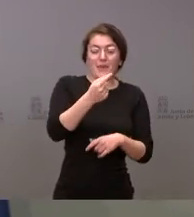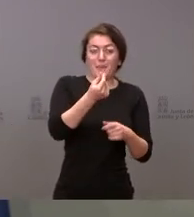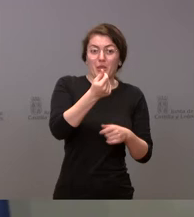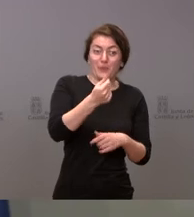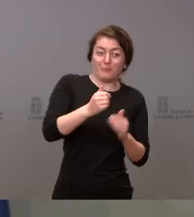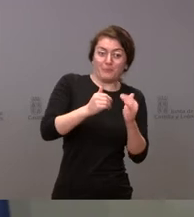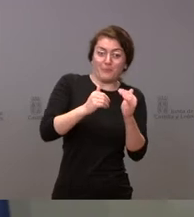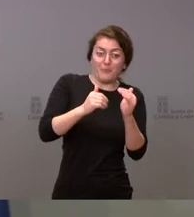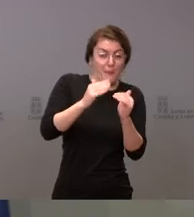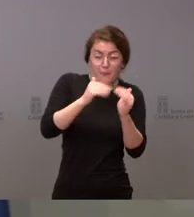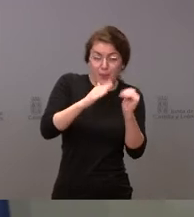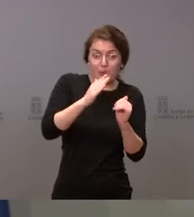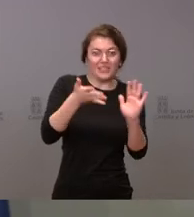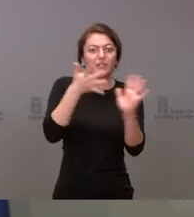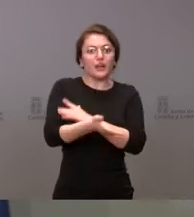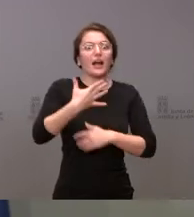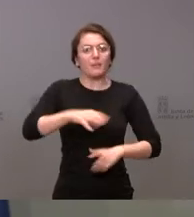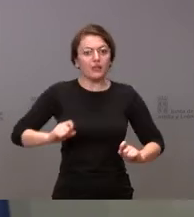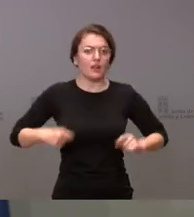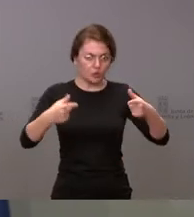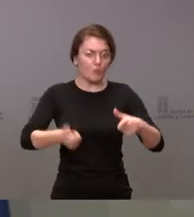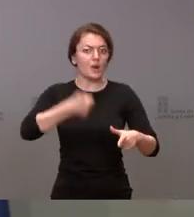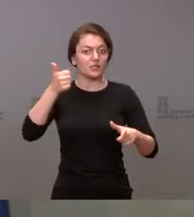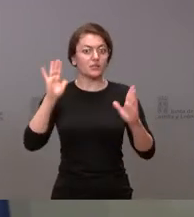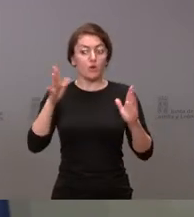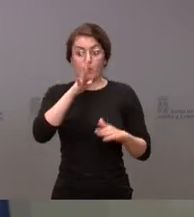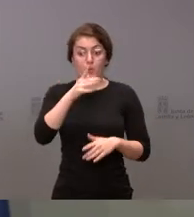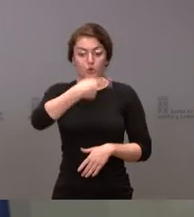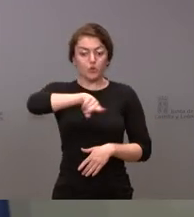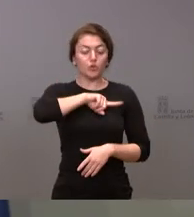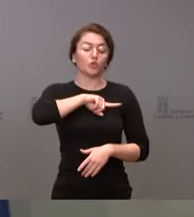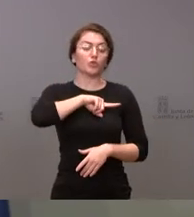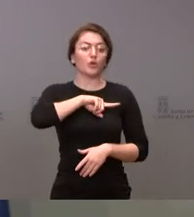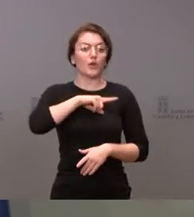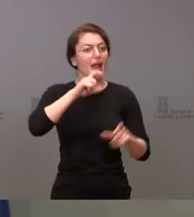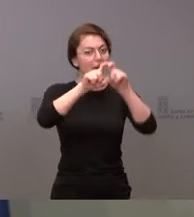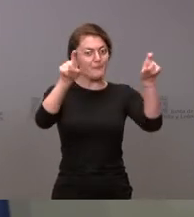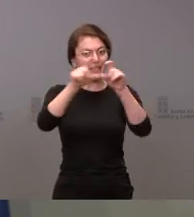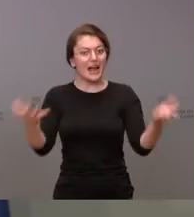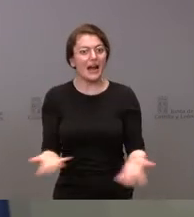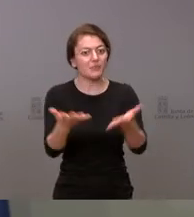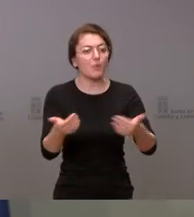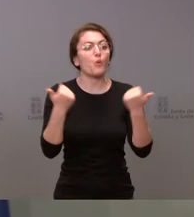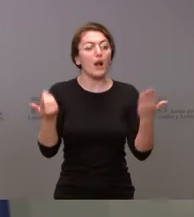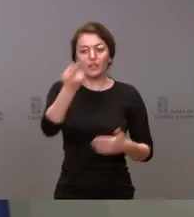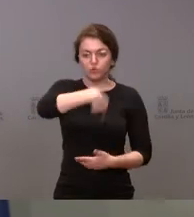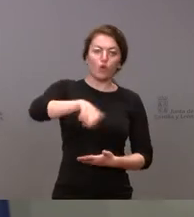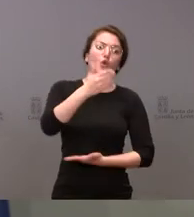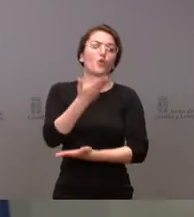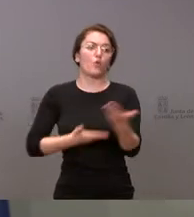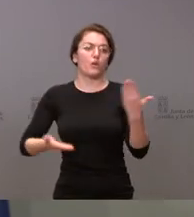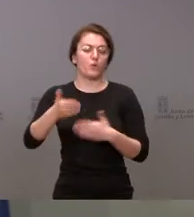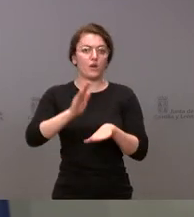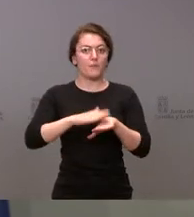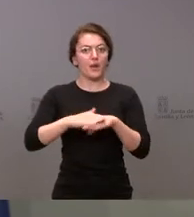tenemos que animar desde aquí a las empresas, pero también al conjunto de las administraciones, es que colaboremos todos juntos en hacer